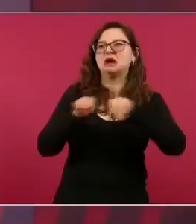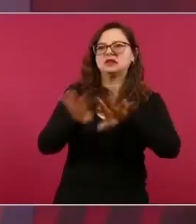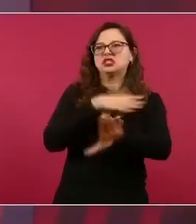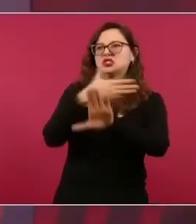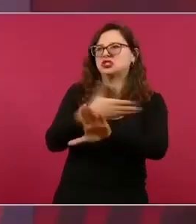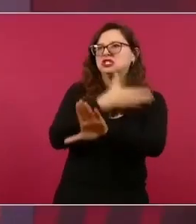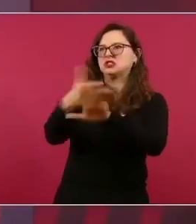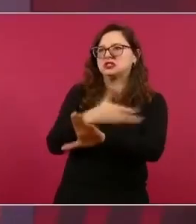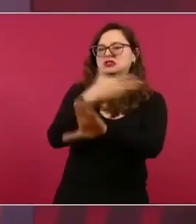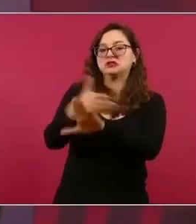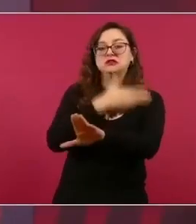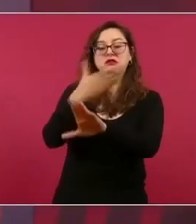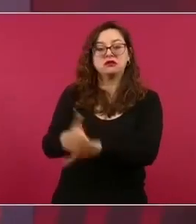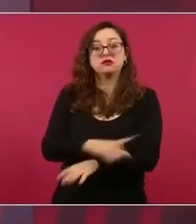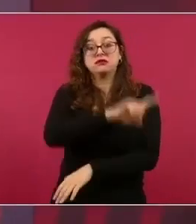ya no como antes,